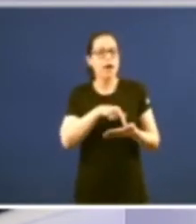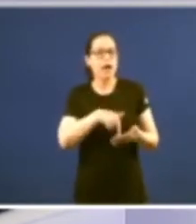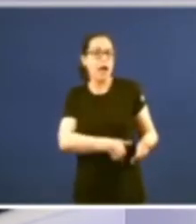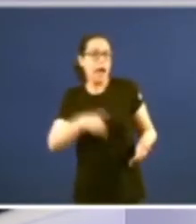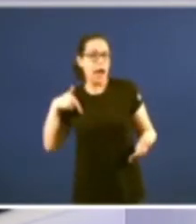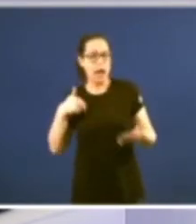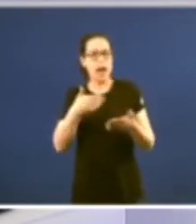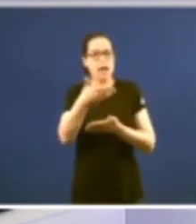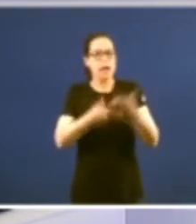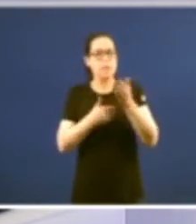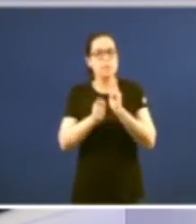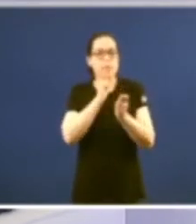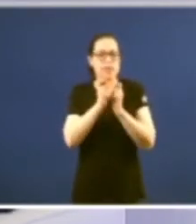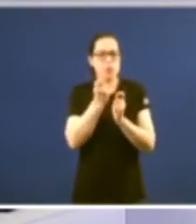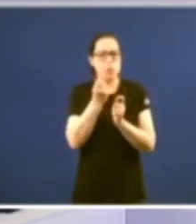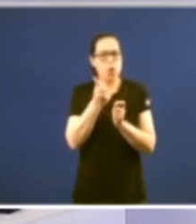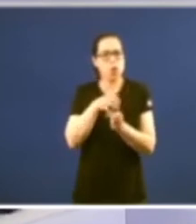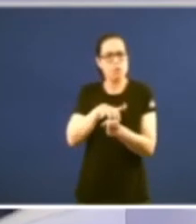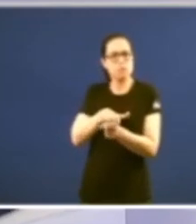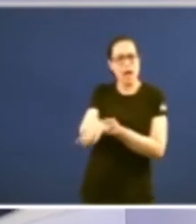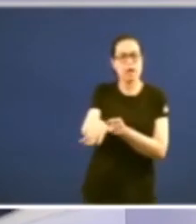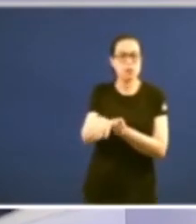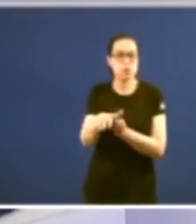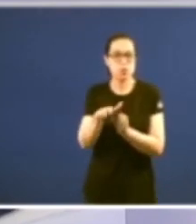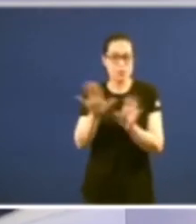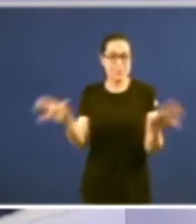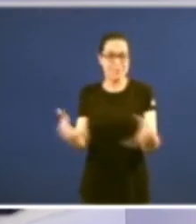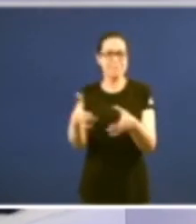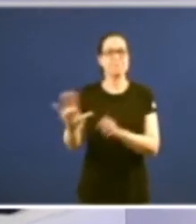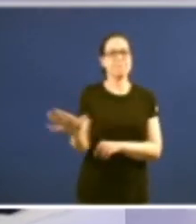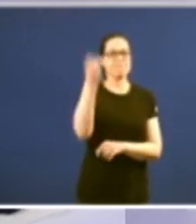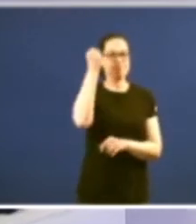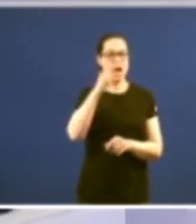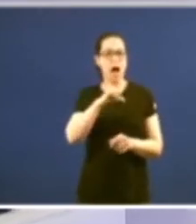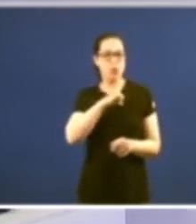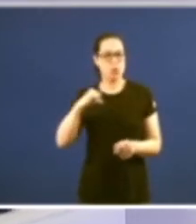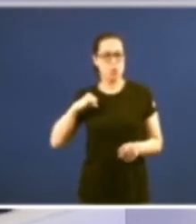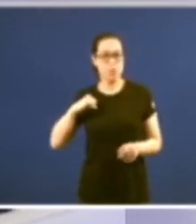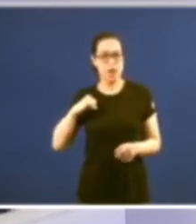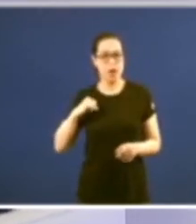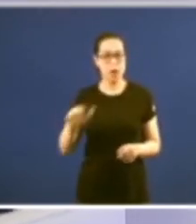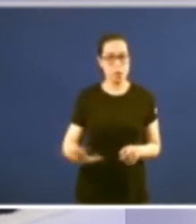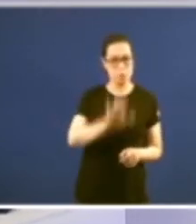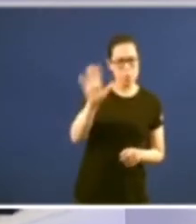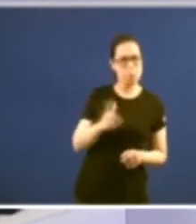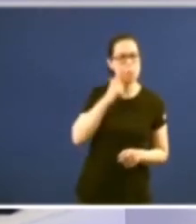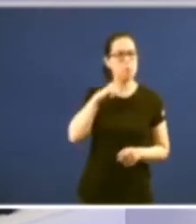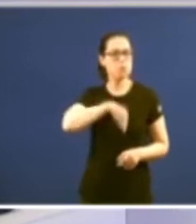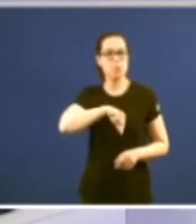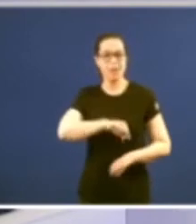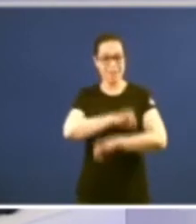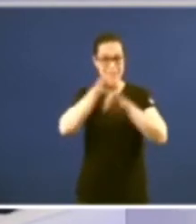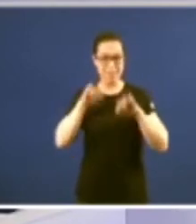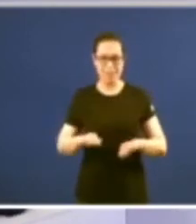o seu grau de area nesta obra colectiva que é a nosa autonomía que ainda que nos pareza plenamente consolidada xega a estar